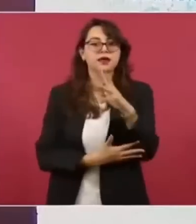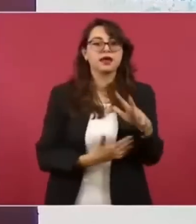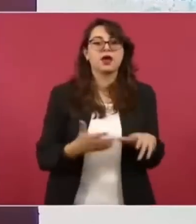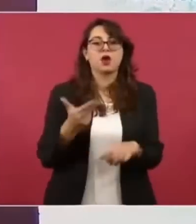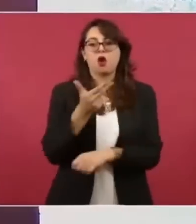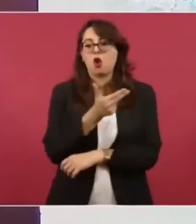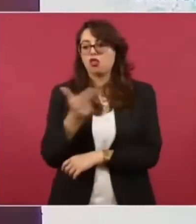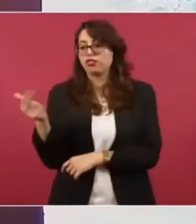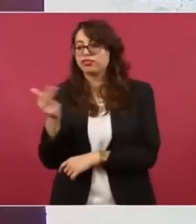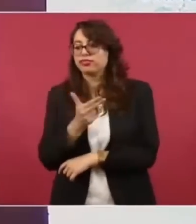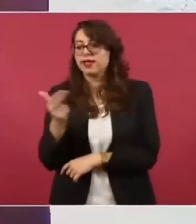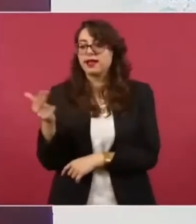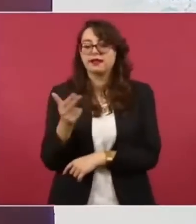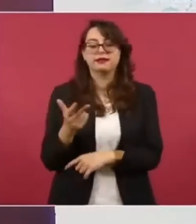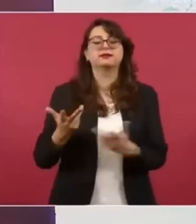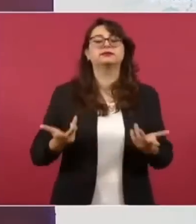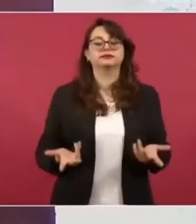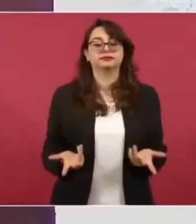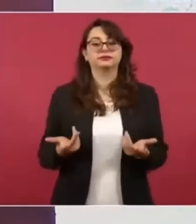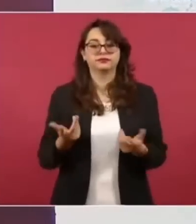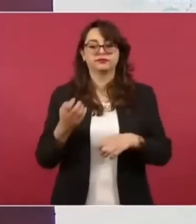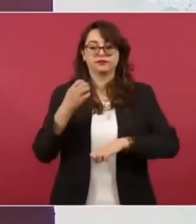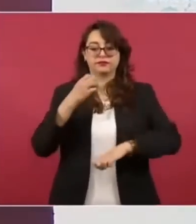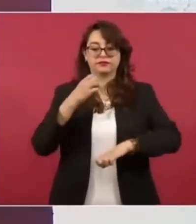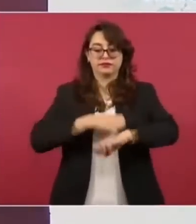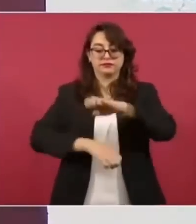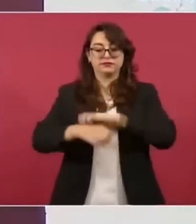dos grandes empresas ¿por qué también